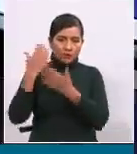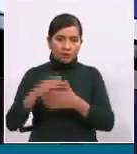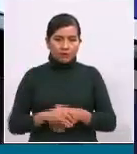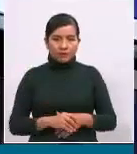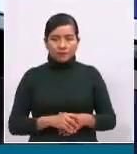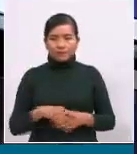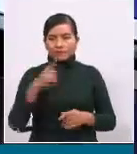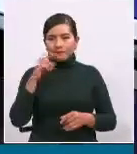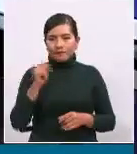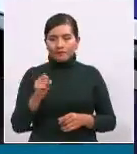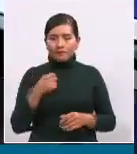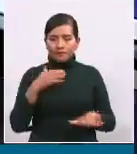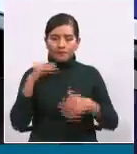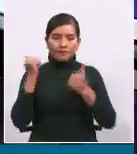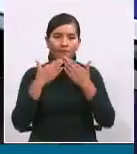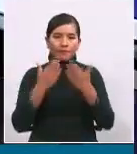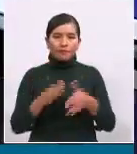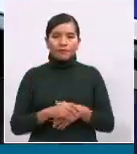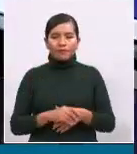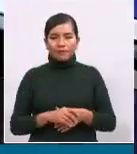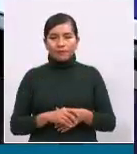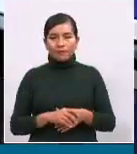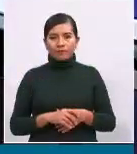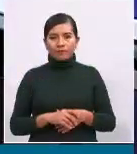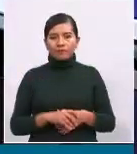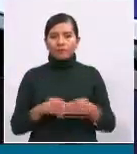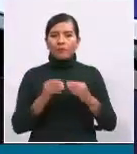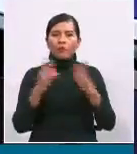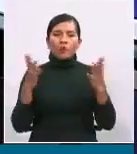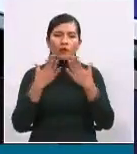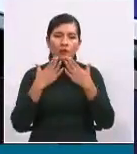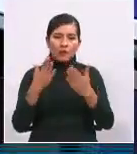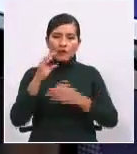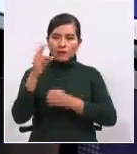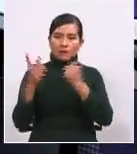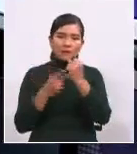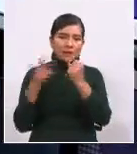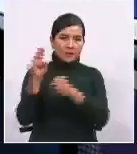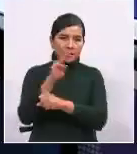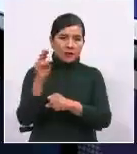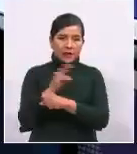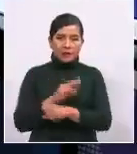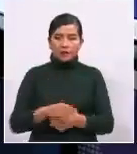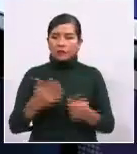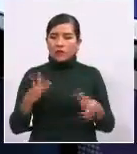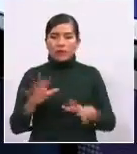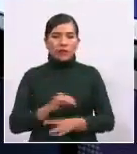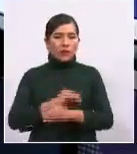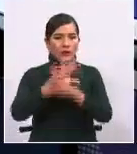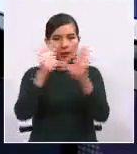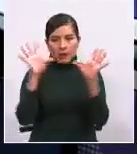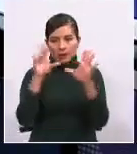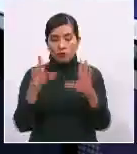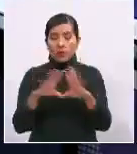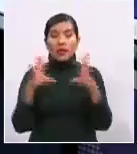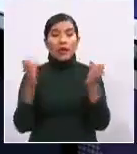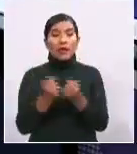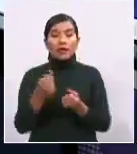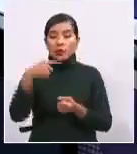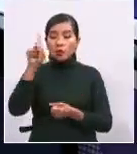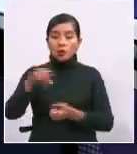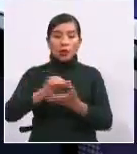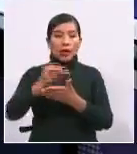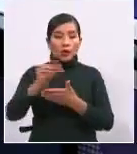Muchas gracias, Iván, hasta luego. Bien. Bien, muchísimas gracias, viceministro. Bueno, está claro, las clases vuelven a ser